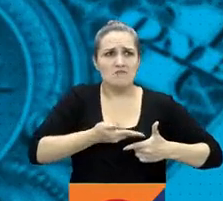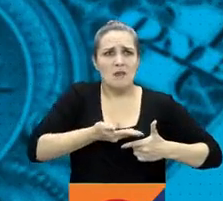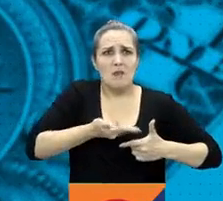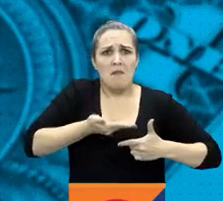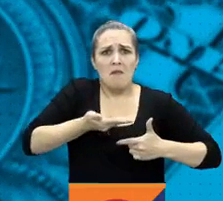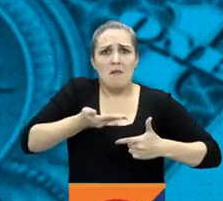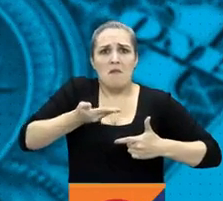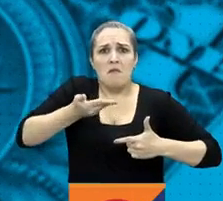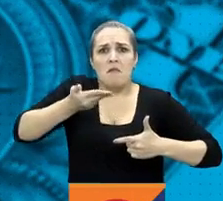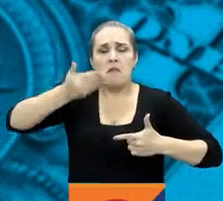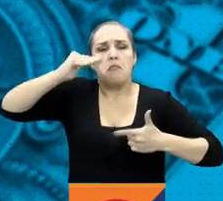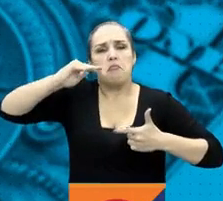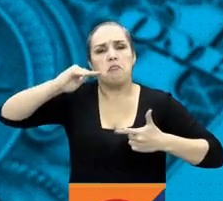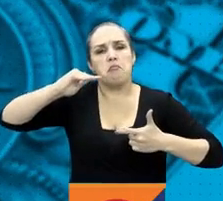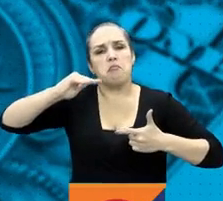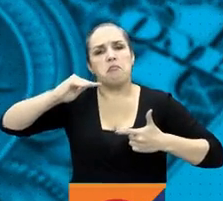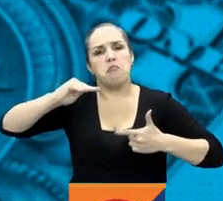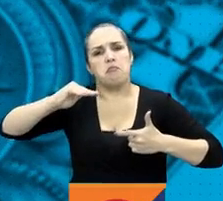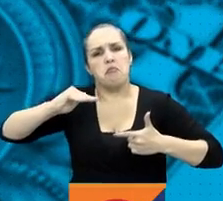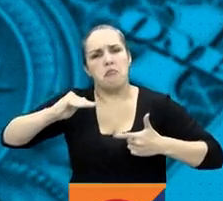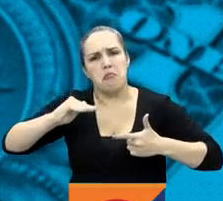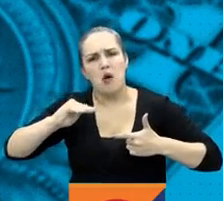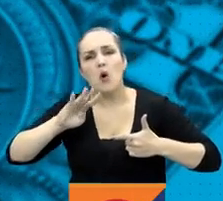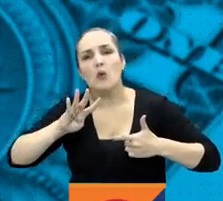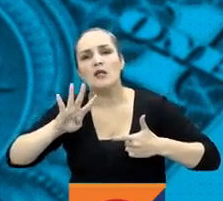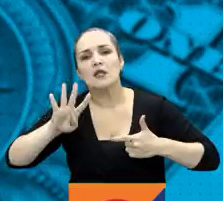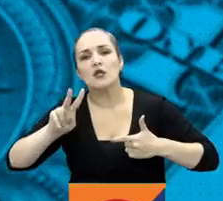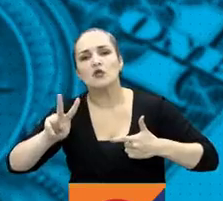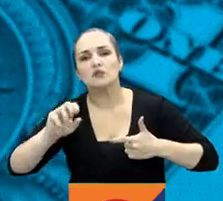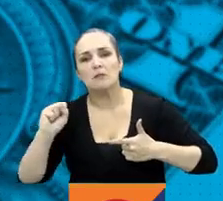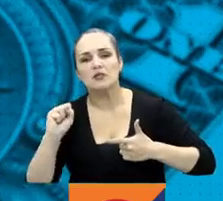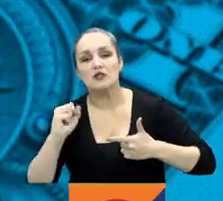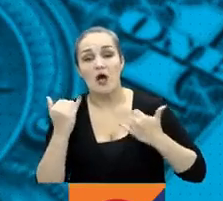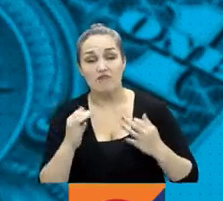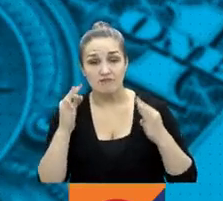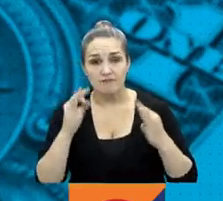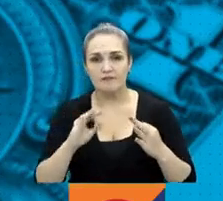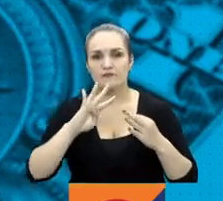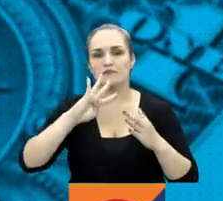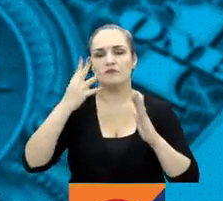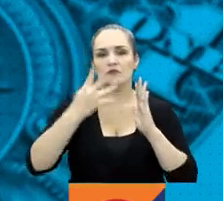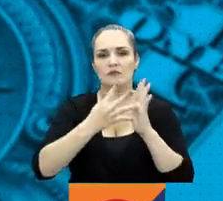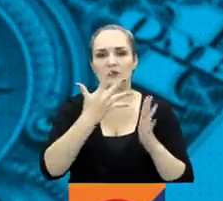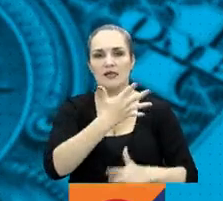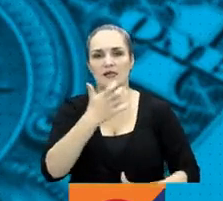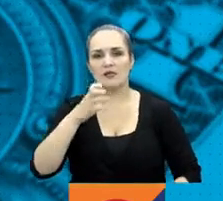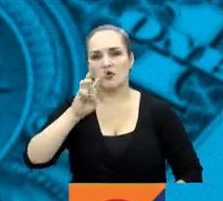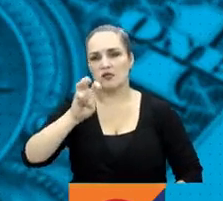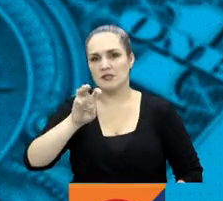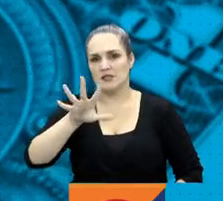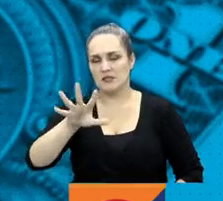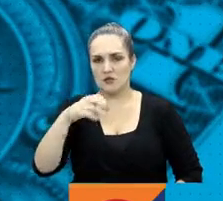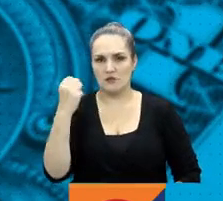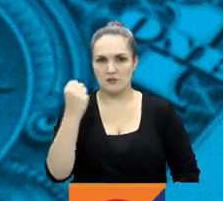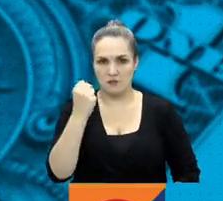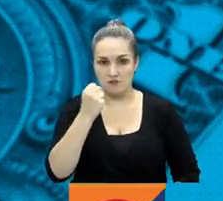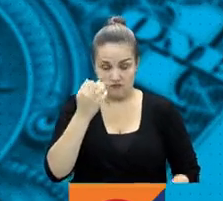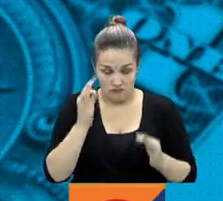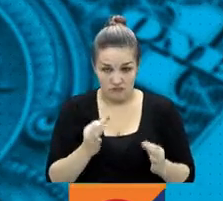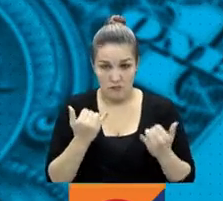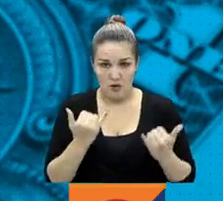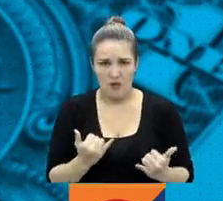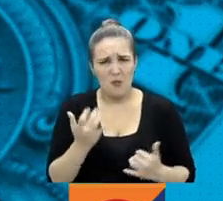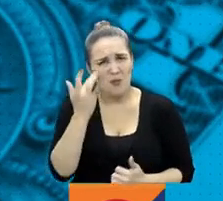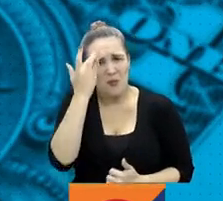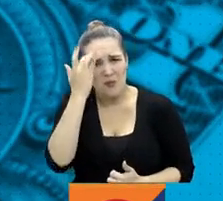el precio del dólar cae levemente cerca de 42 pesos y a esta hora se negocia un promedio de 4.585 pesos. ¿Por